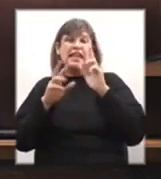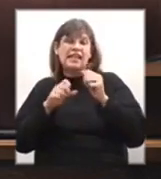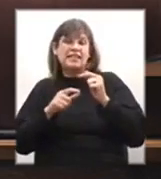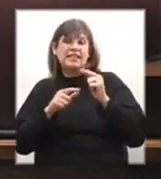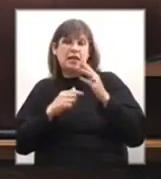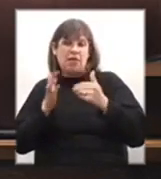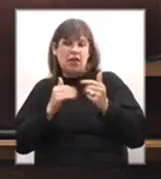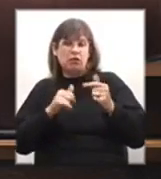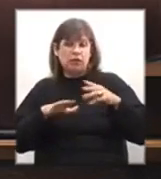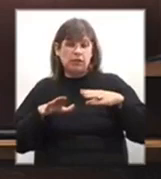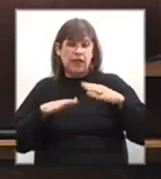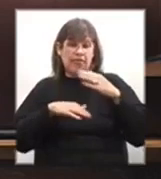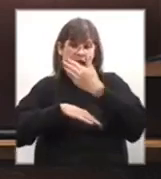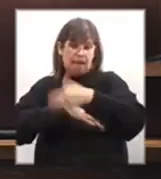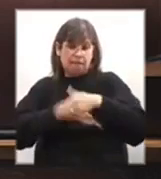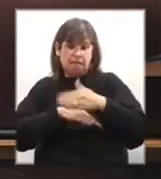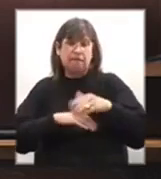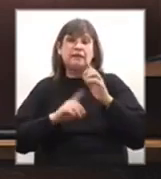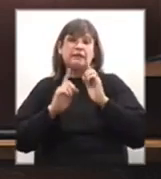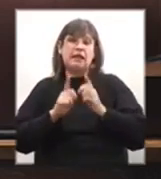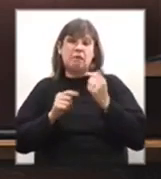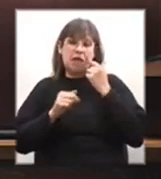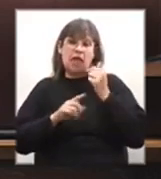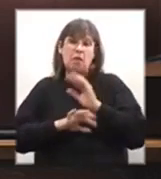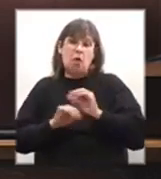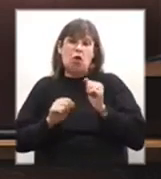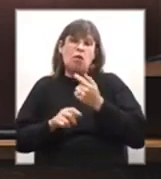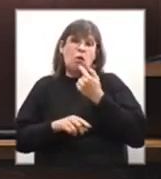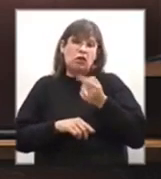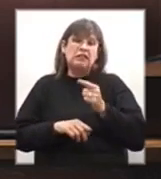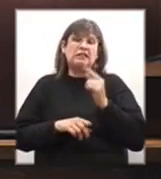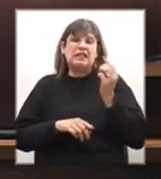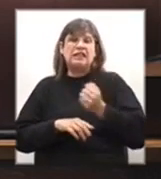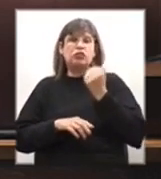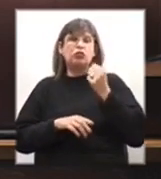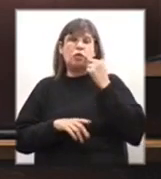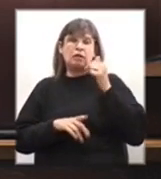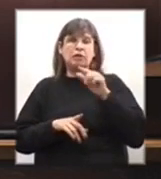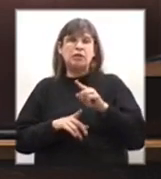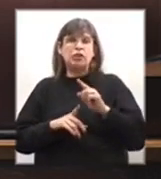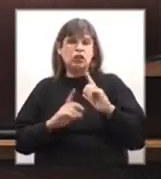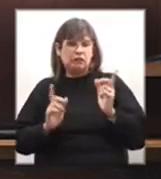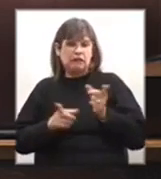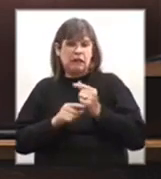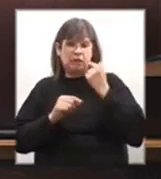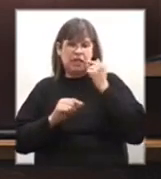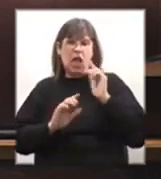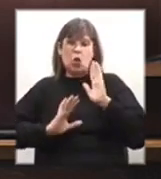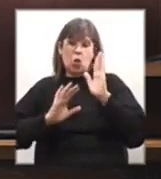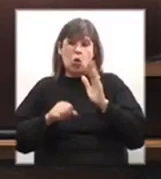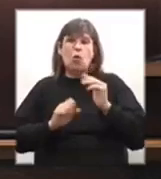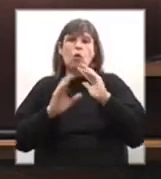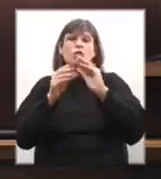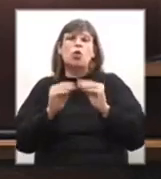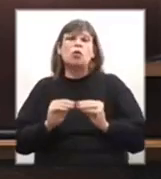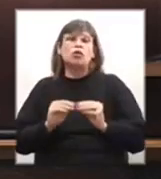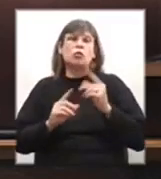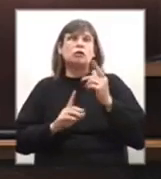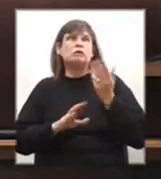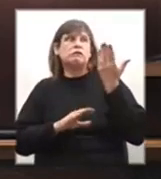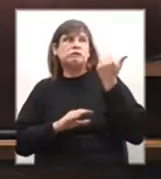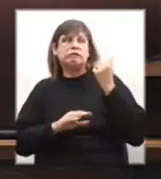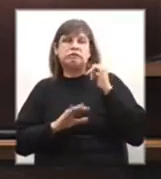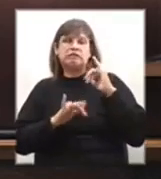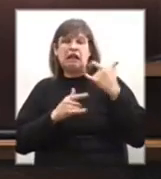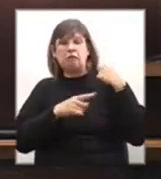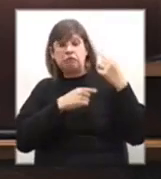también podríamos decir que es sumamente importante concretar un compromiso presupuestal que viene del año